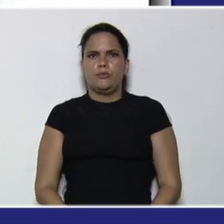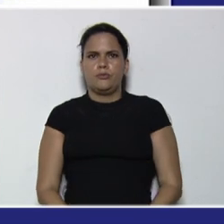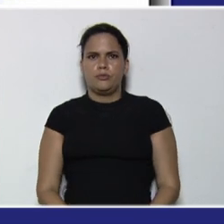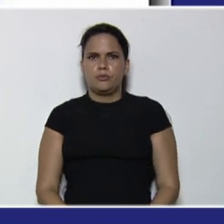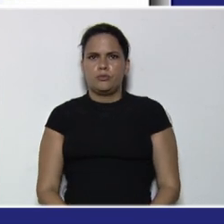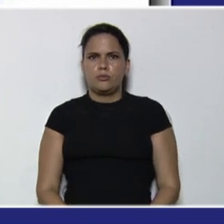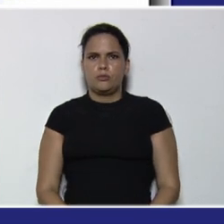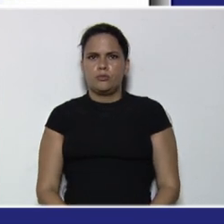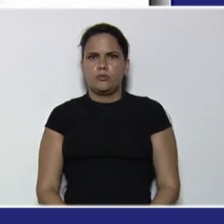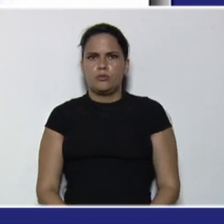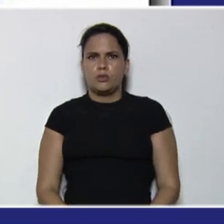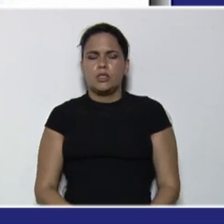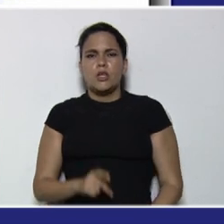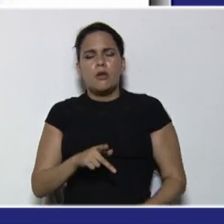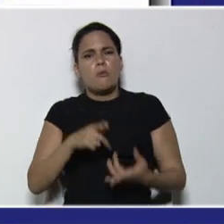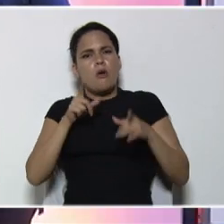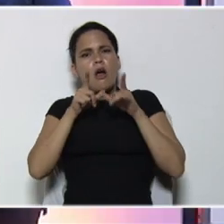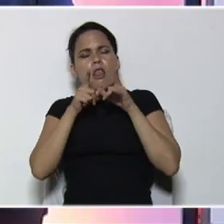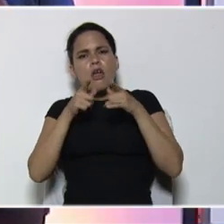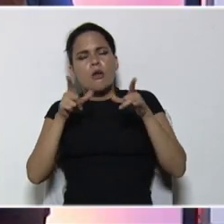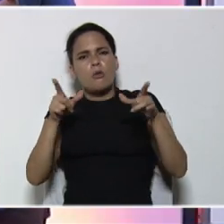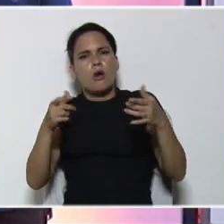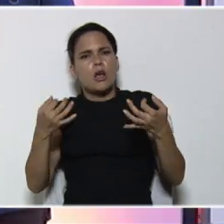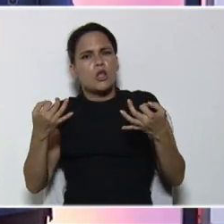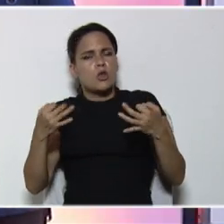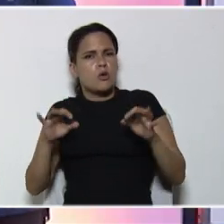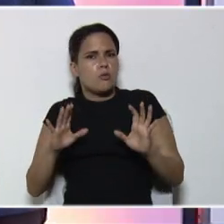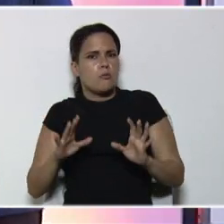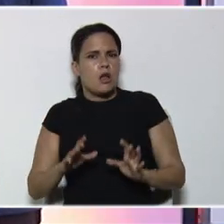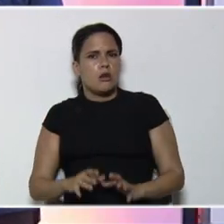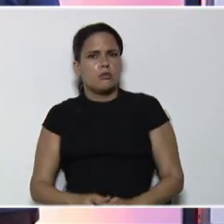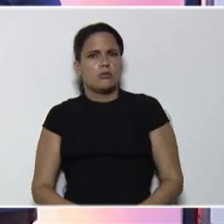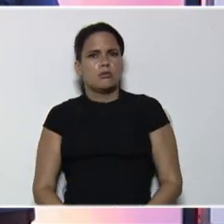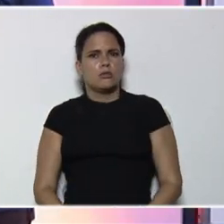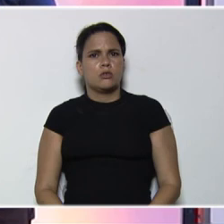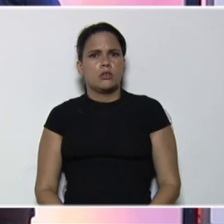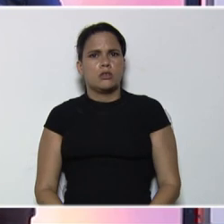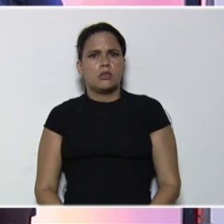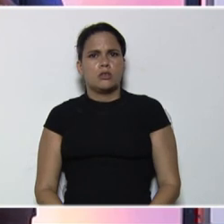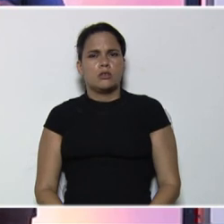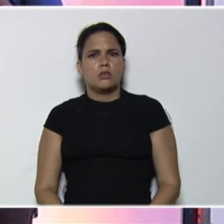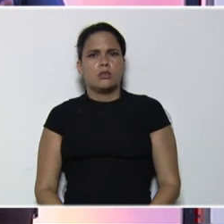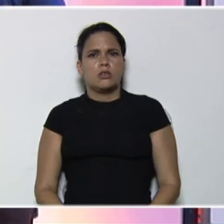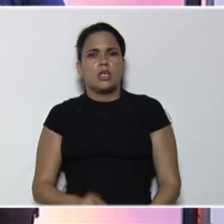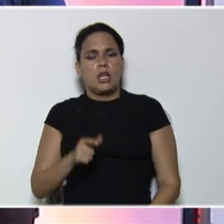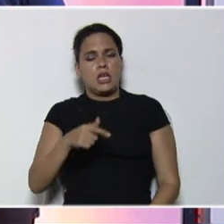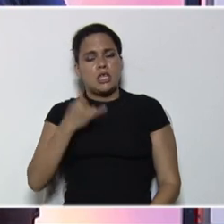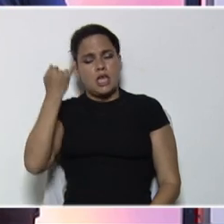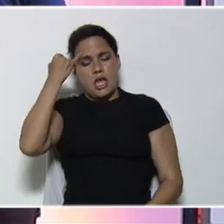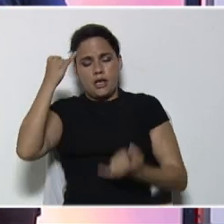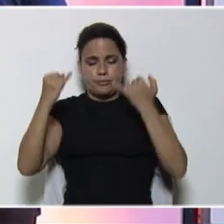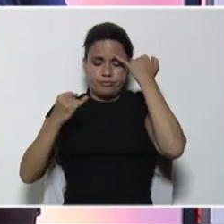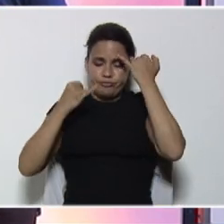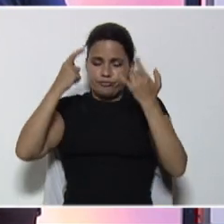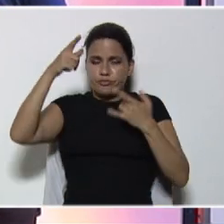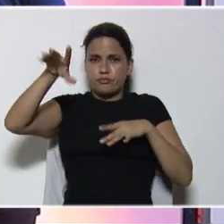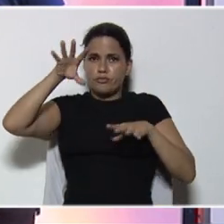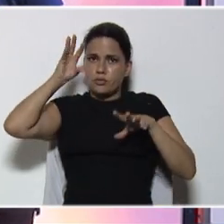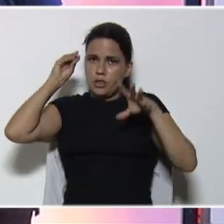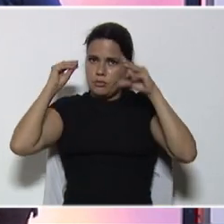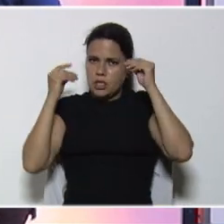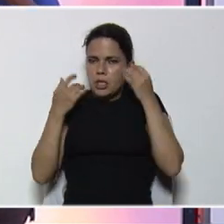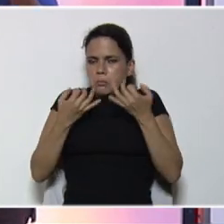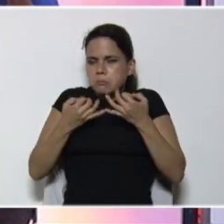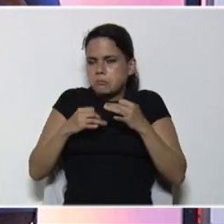si lo llevamos, al lenguaje cotidiano, que es la intención, de este programa, de que ustedes, aprendan, a través de lo